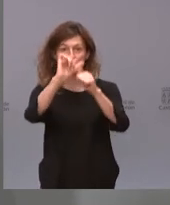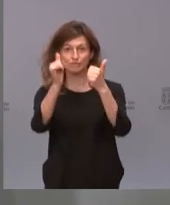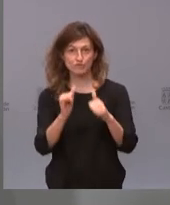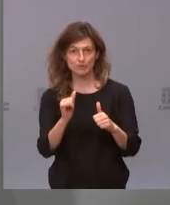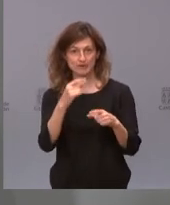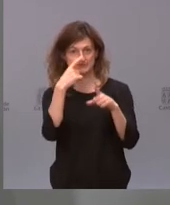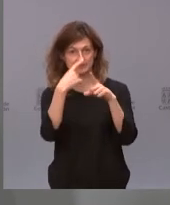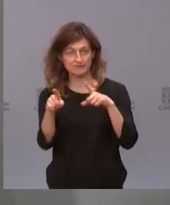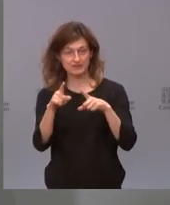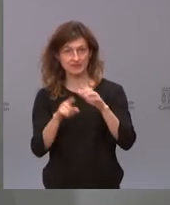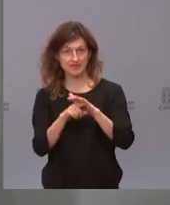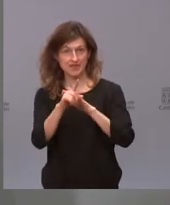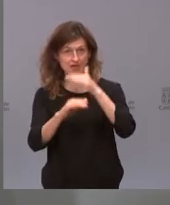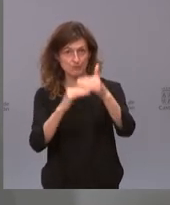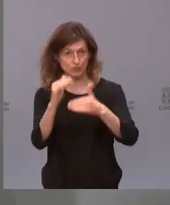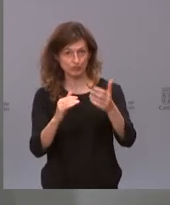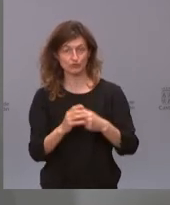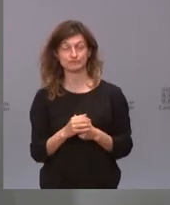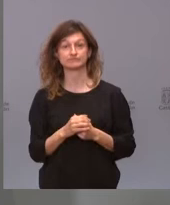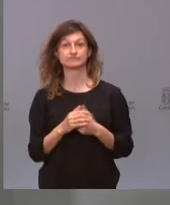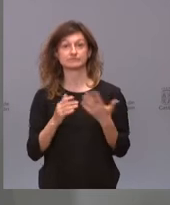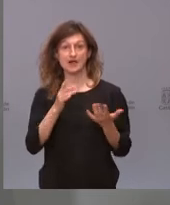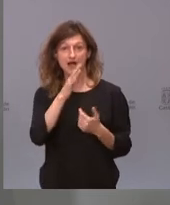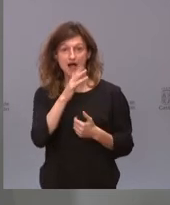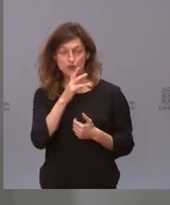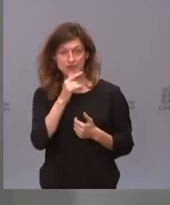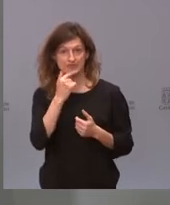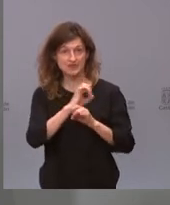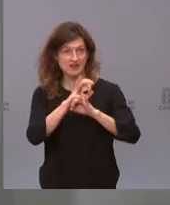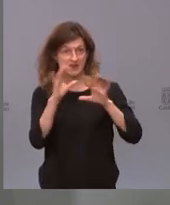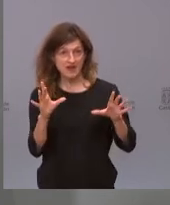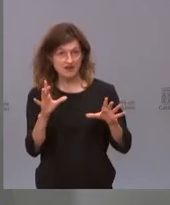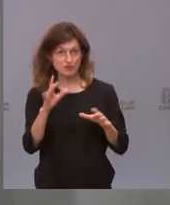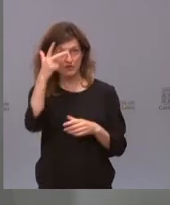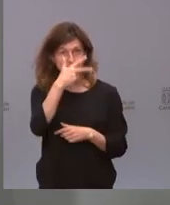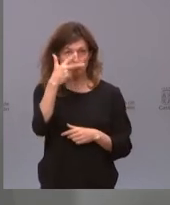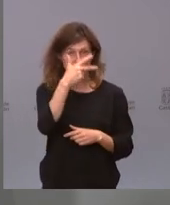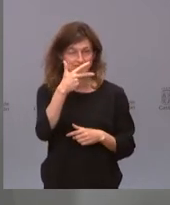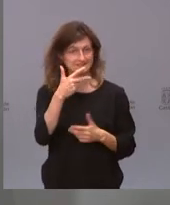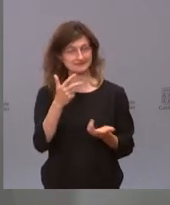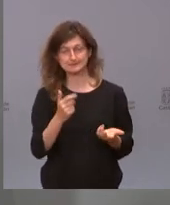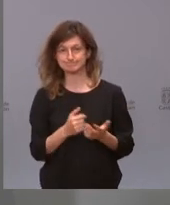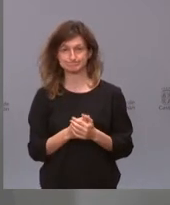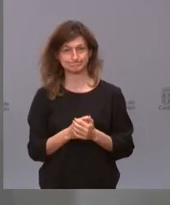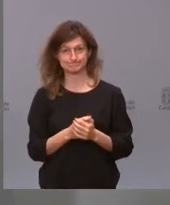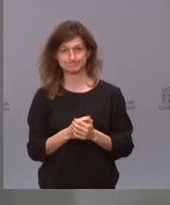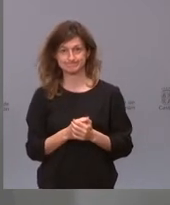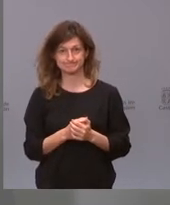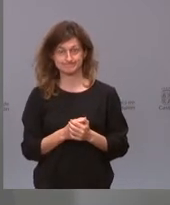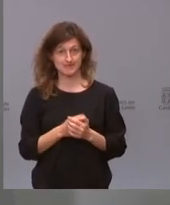evolucionar. Entonces, ahora tener claramente cuáles son las hipótesis es